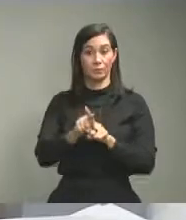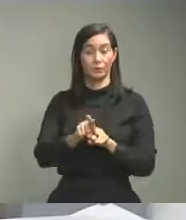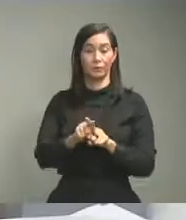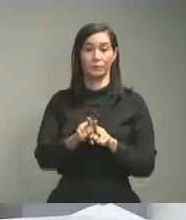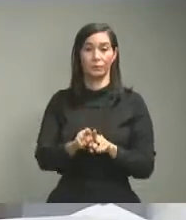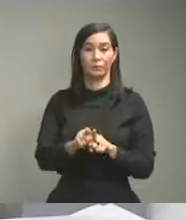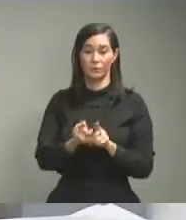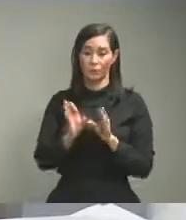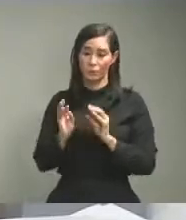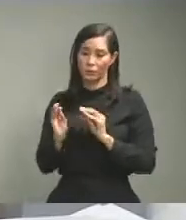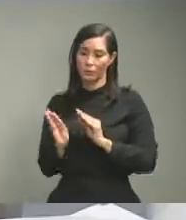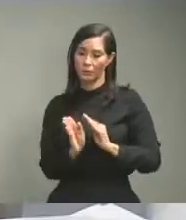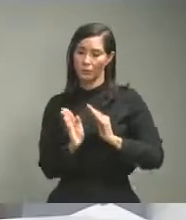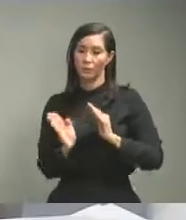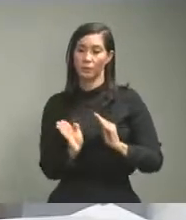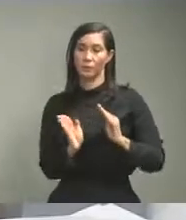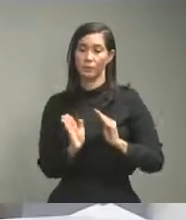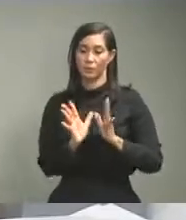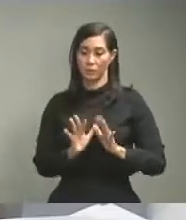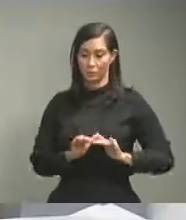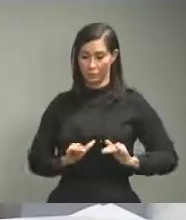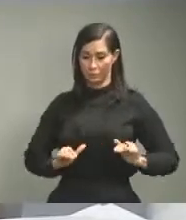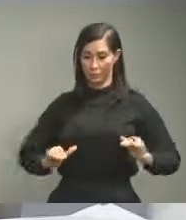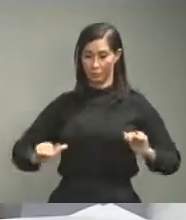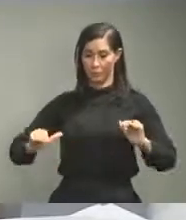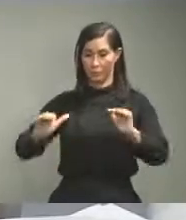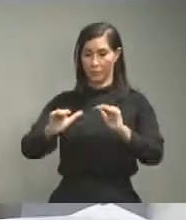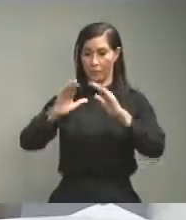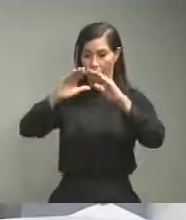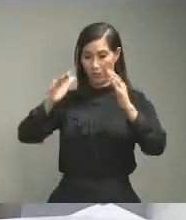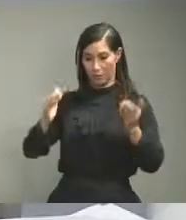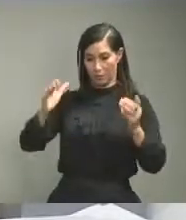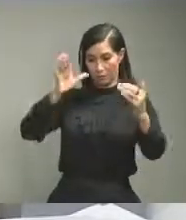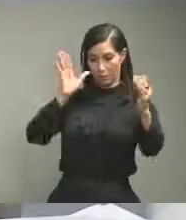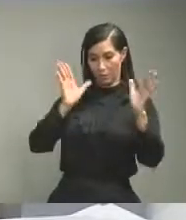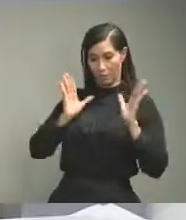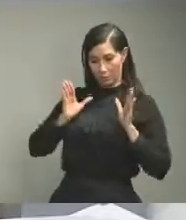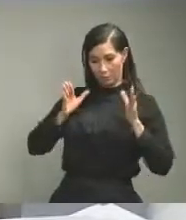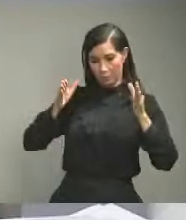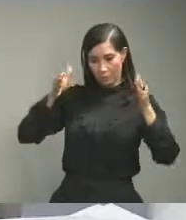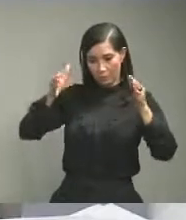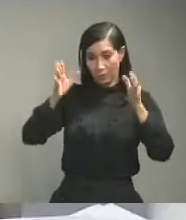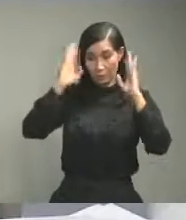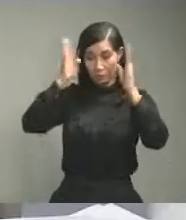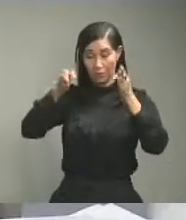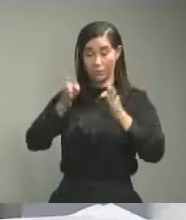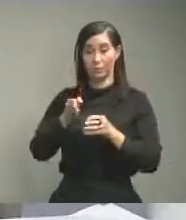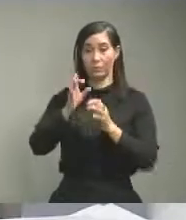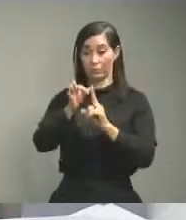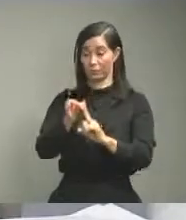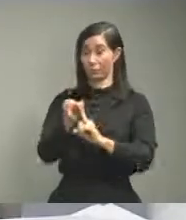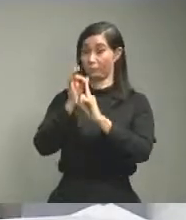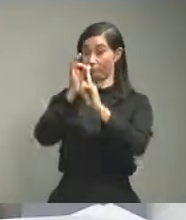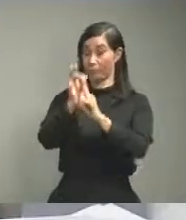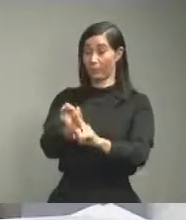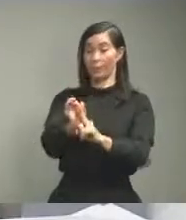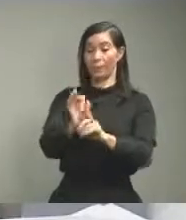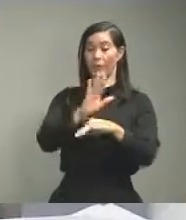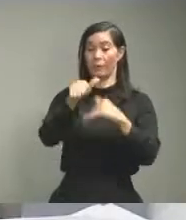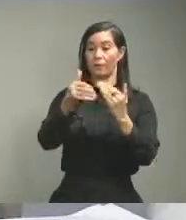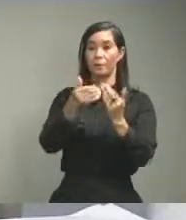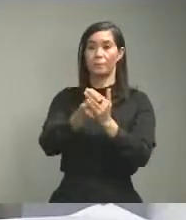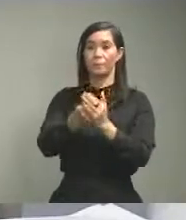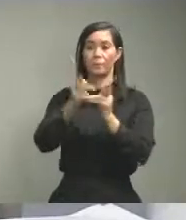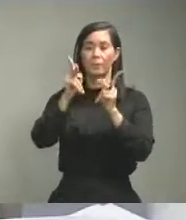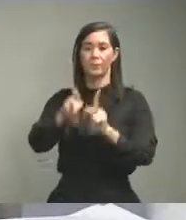organizar espacios de cajas especiales o de atención especial para los